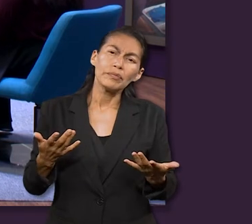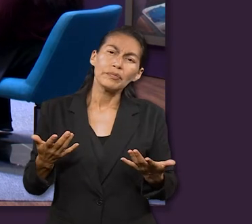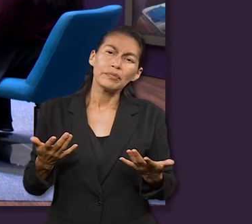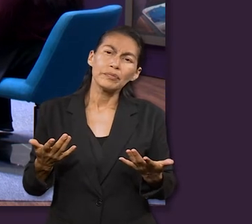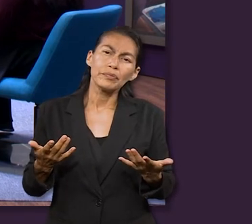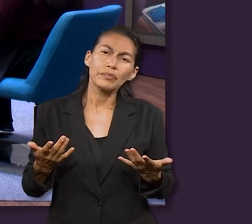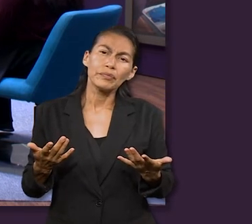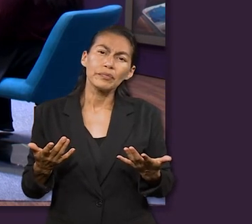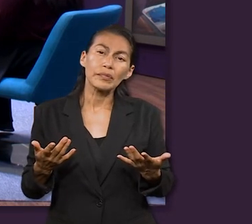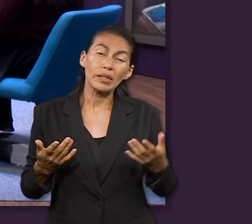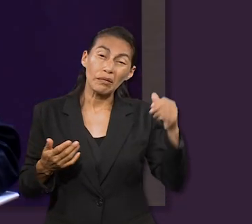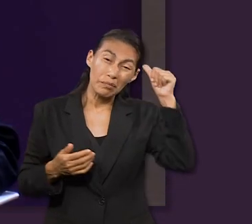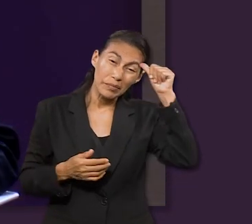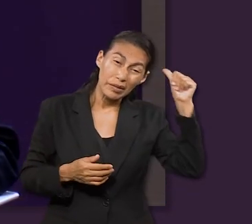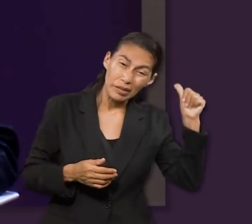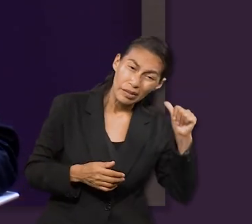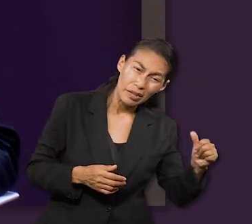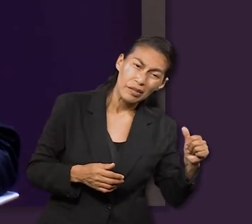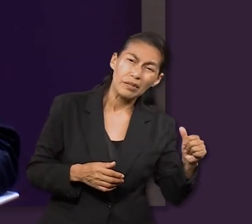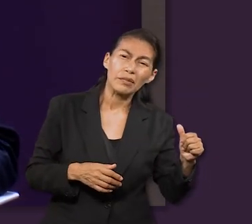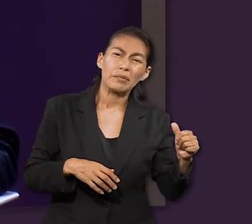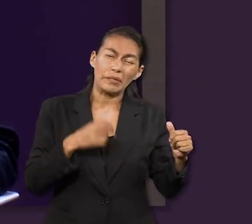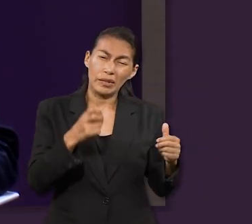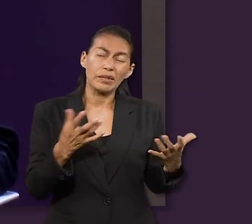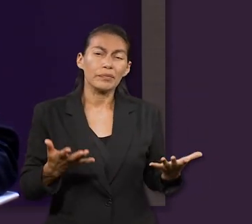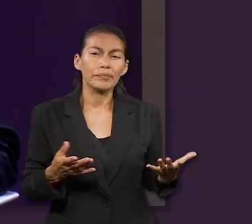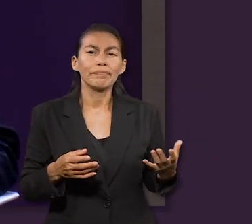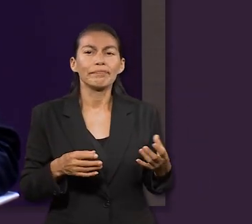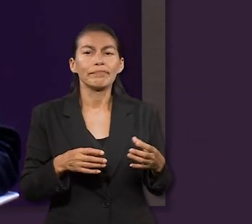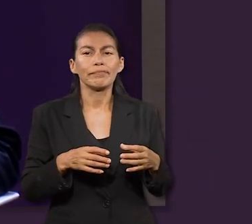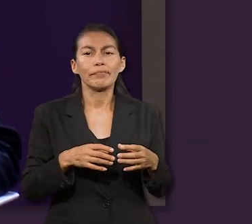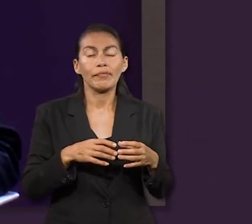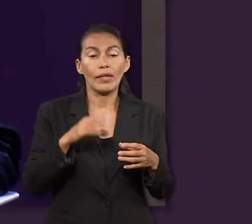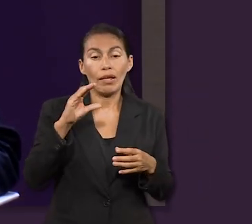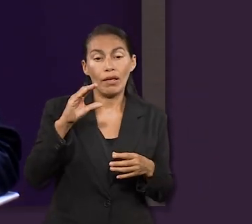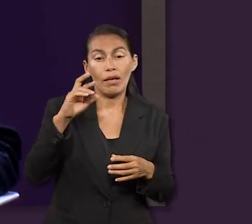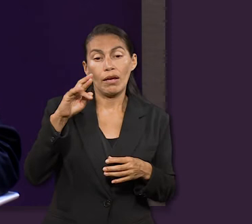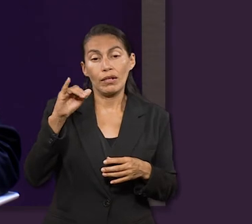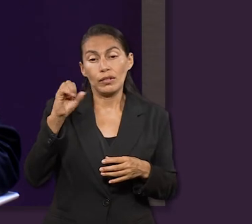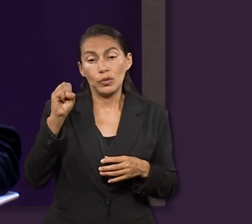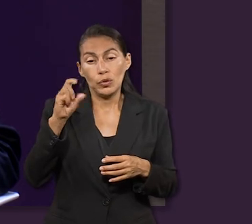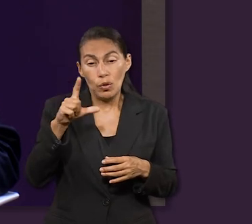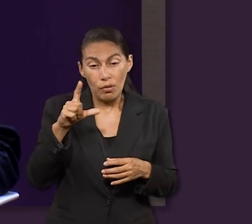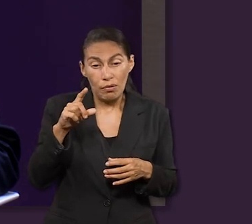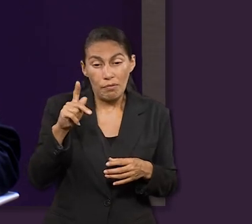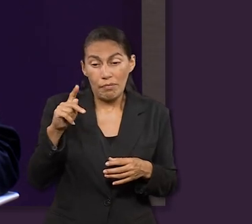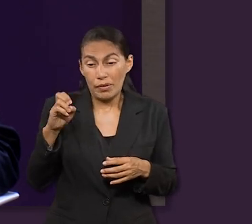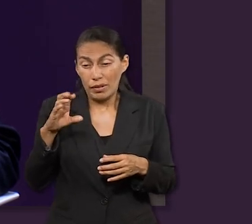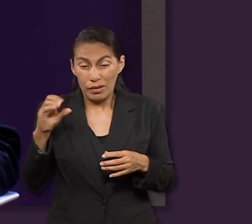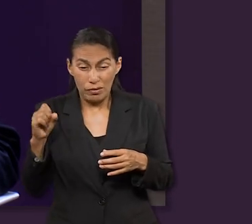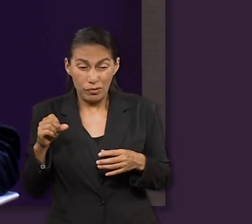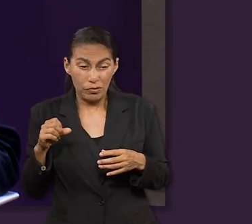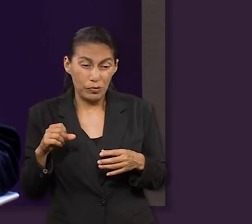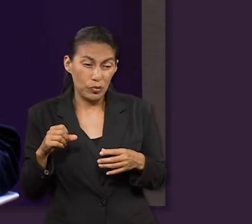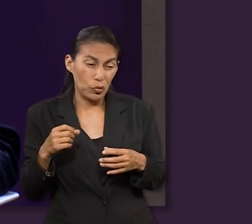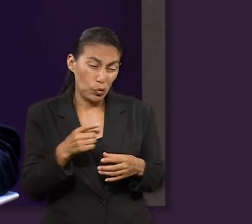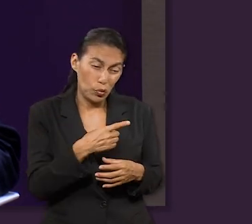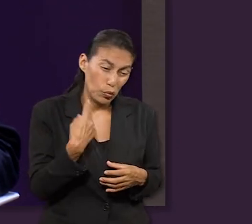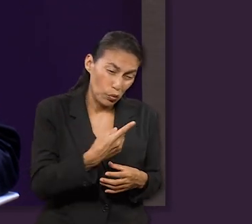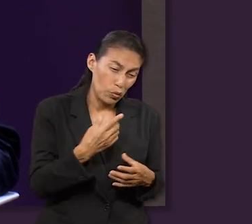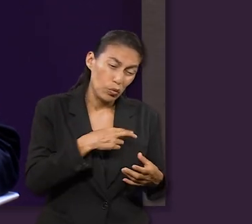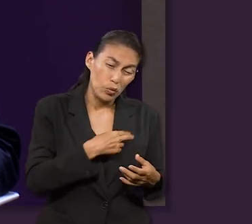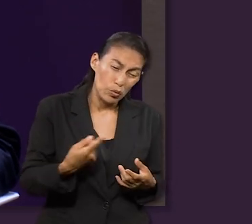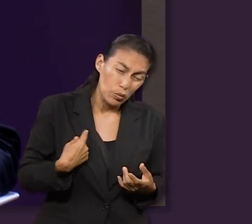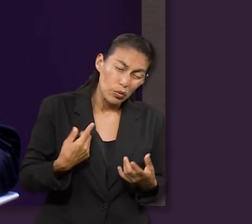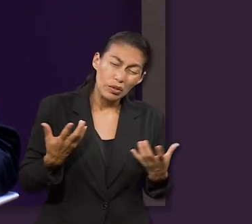Entonces, todo pecado, en este caso, el crisol del pecado es lo que nosotros vayamos. Nuestras